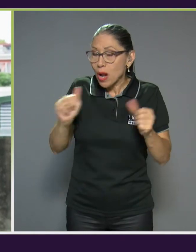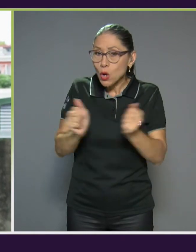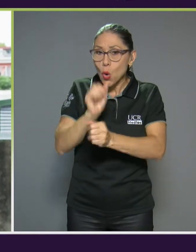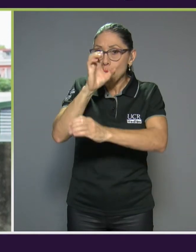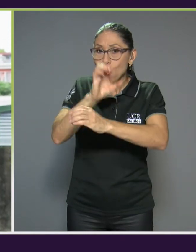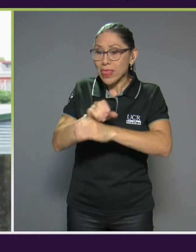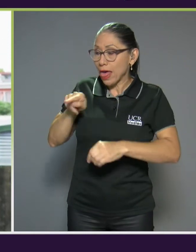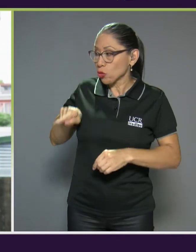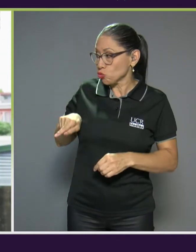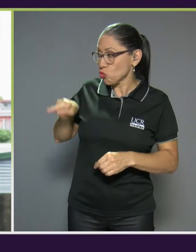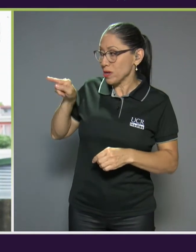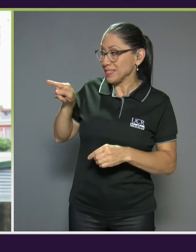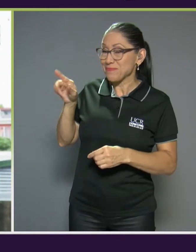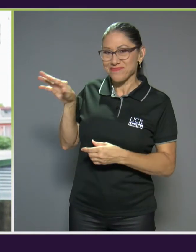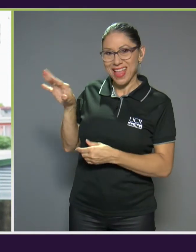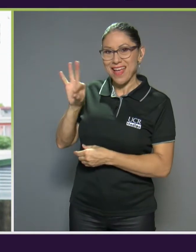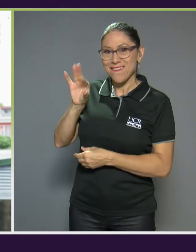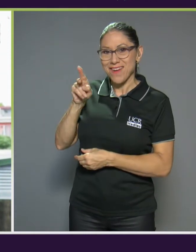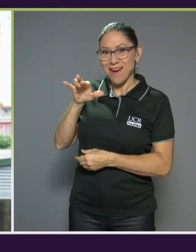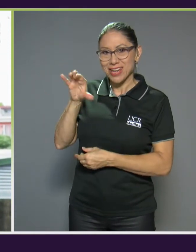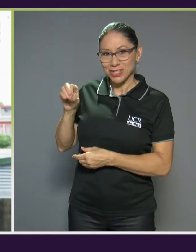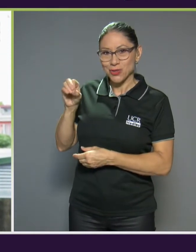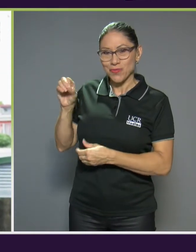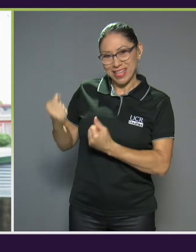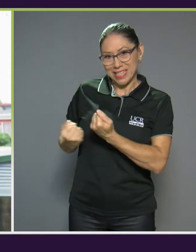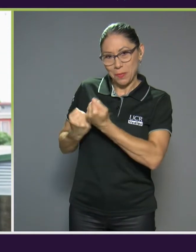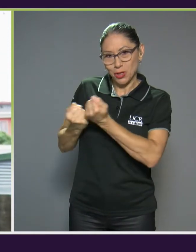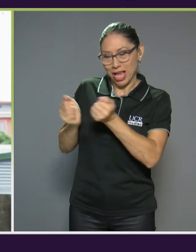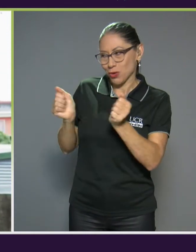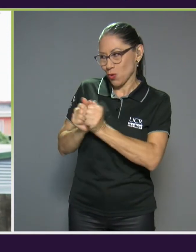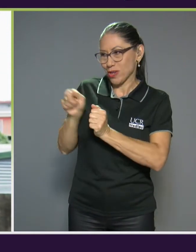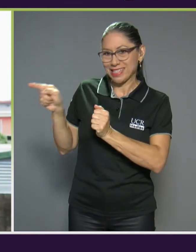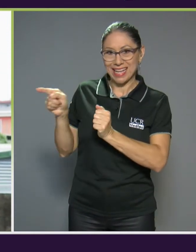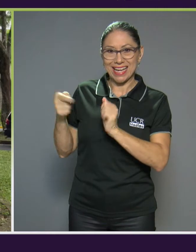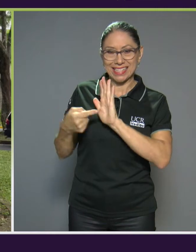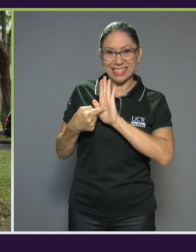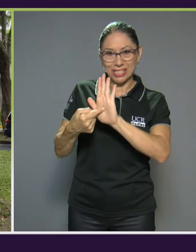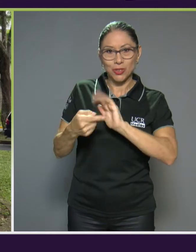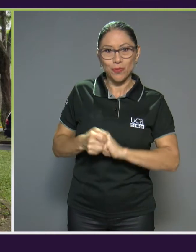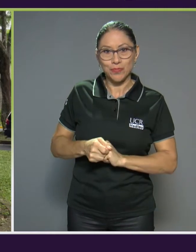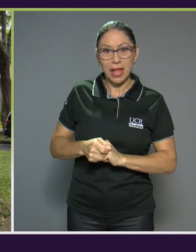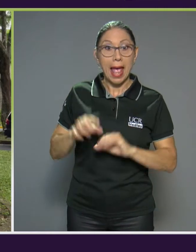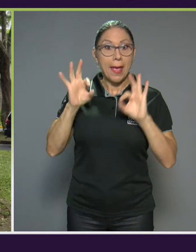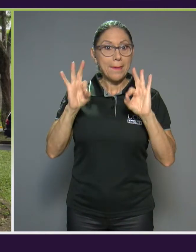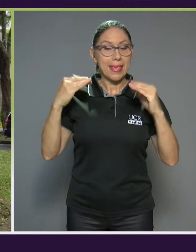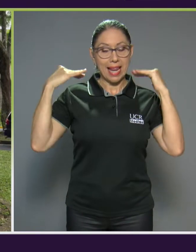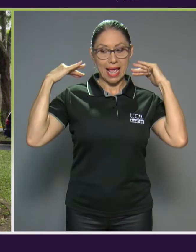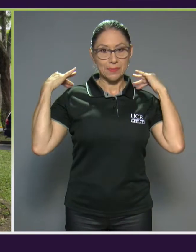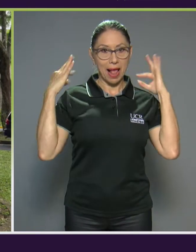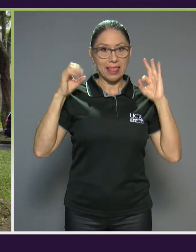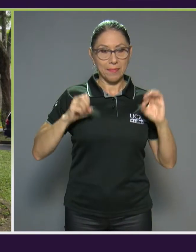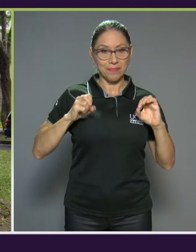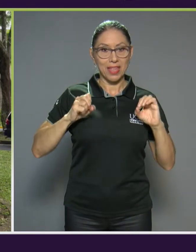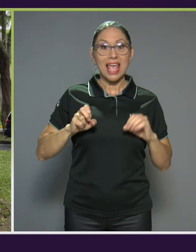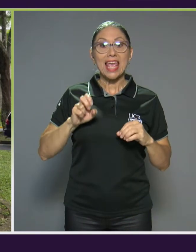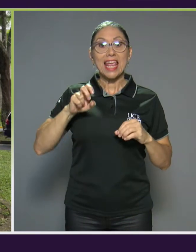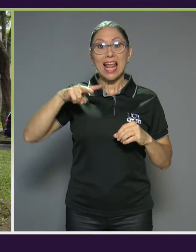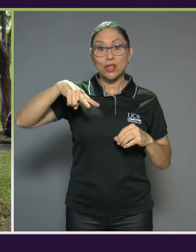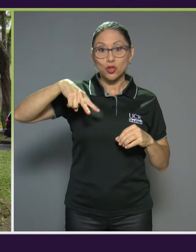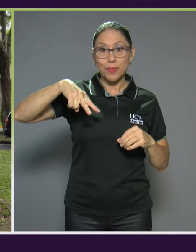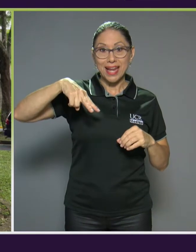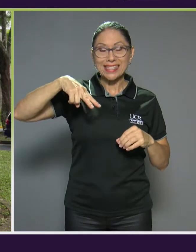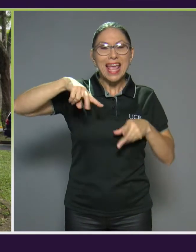Fabricio nos está apoyando con este ejercicio. Se apoya bien la espalda y subimos las dos piernas y empezamos a hacer rotación.